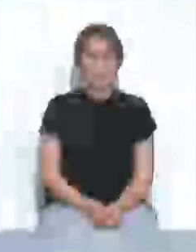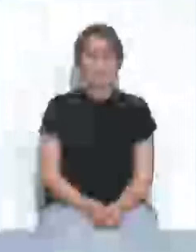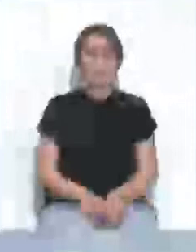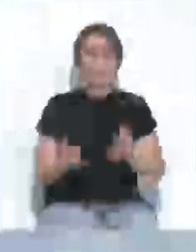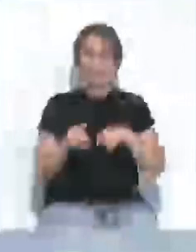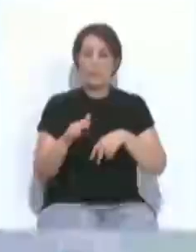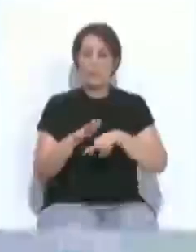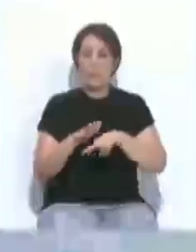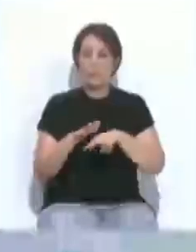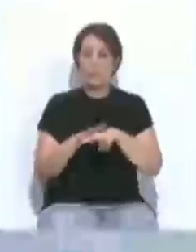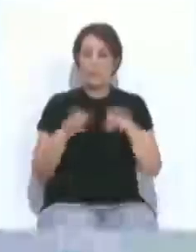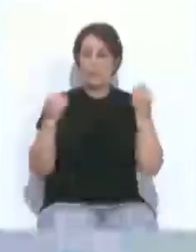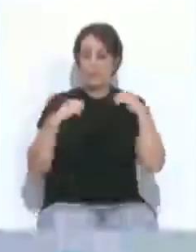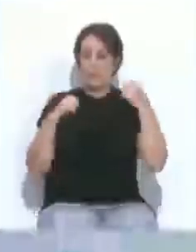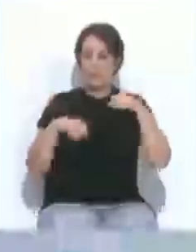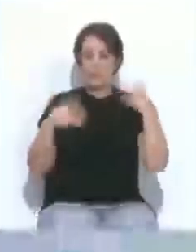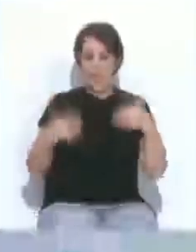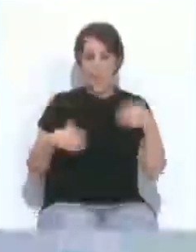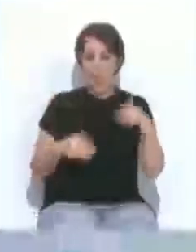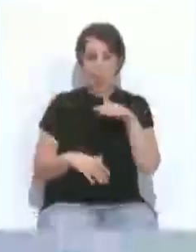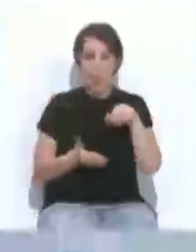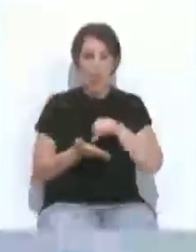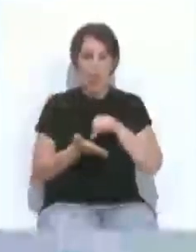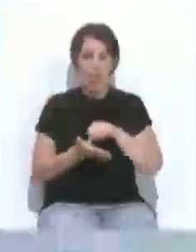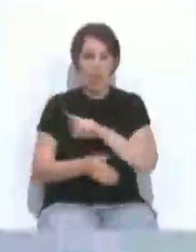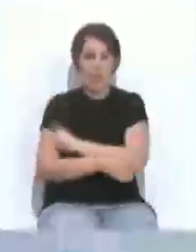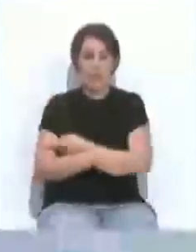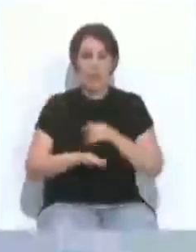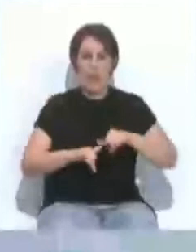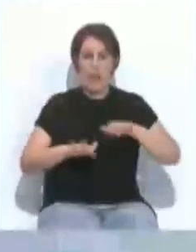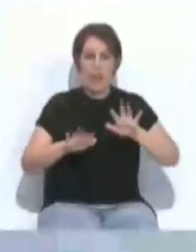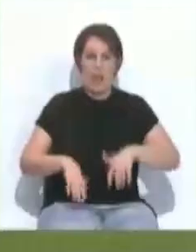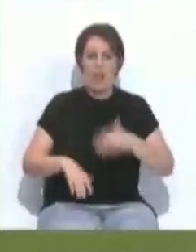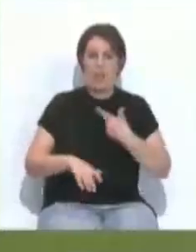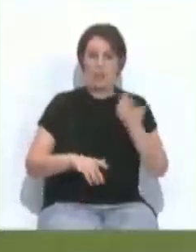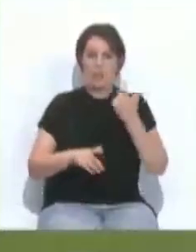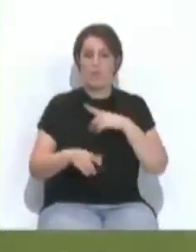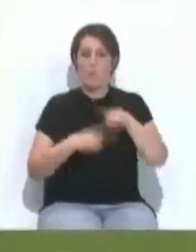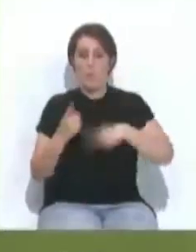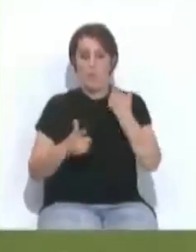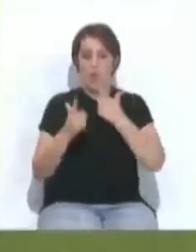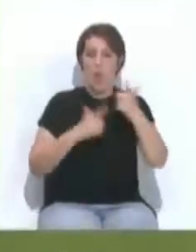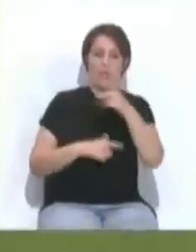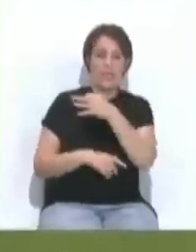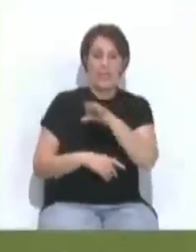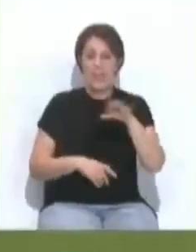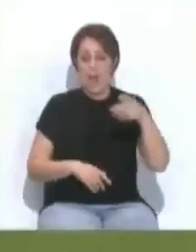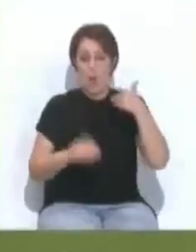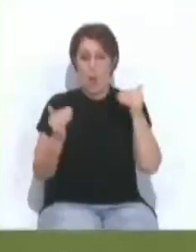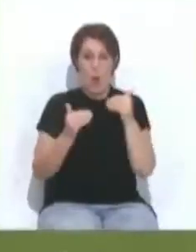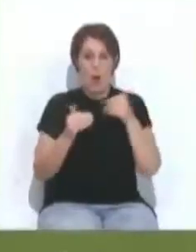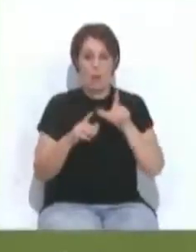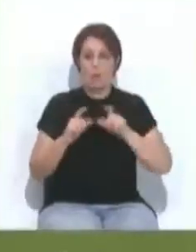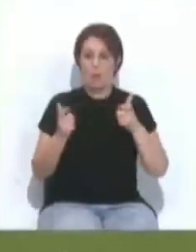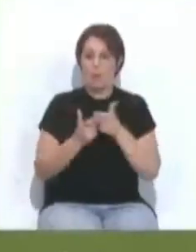El Cádiz Club de Fútbol se ha ejercitado este miércoles en la ciudad deportiva Bahía de Cádiz antes de emprender viaje a San Sebastián. Este jueves